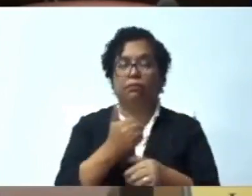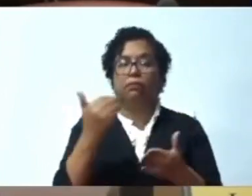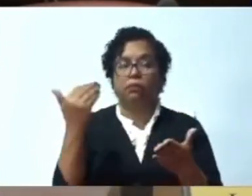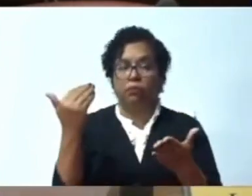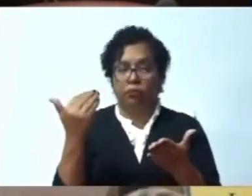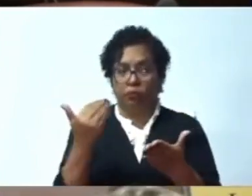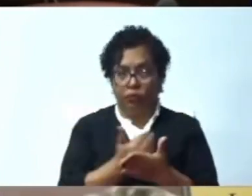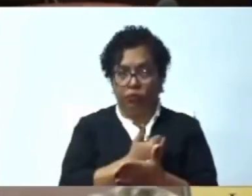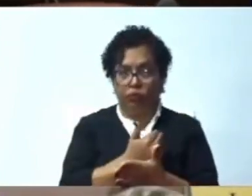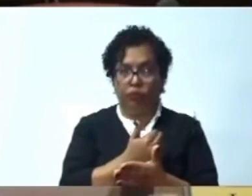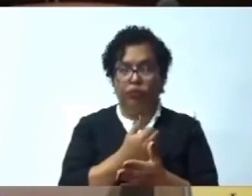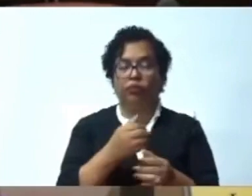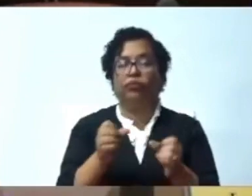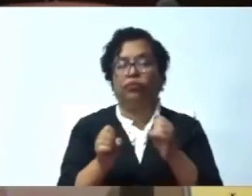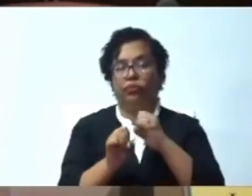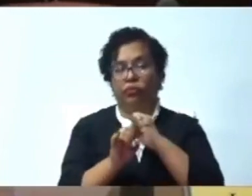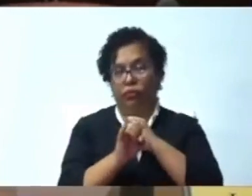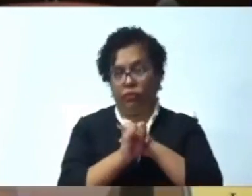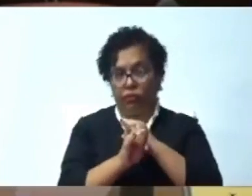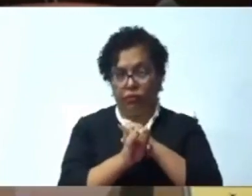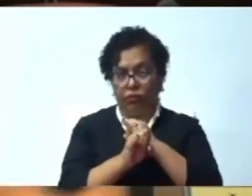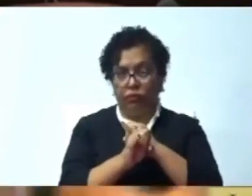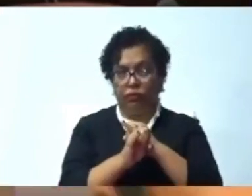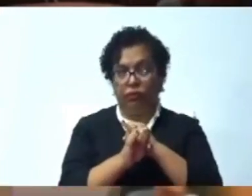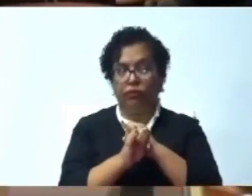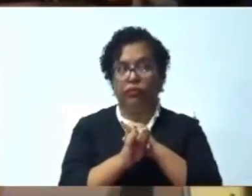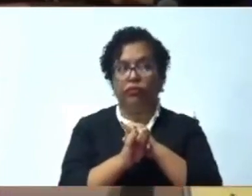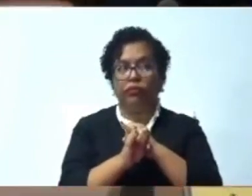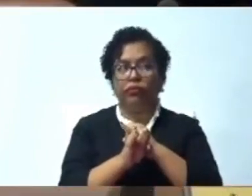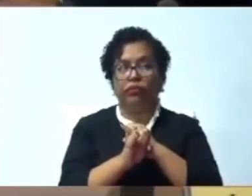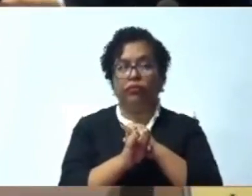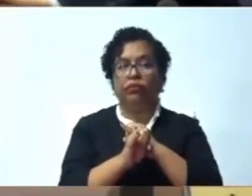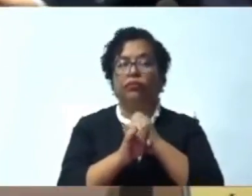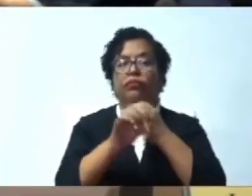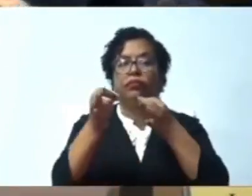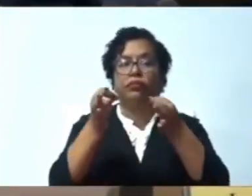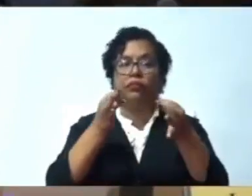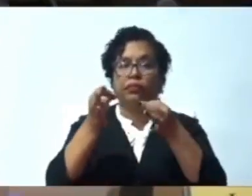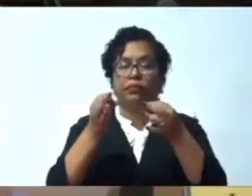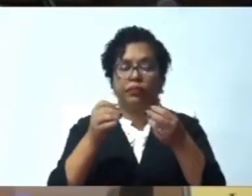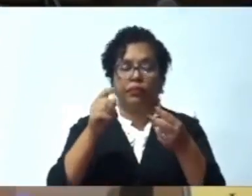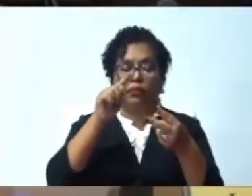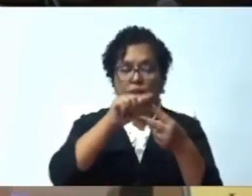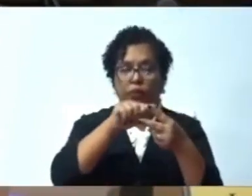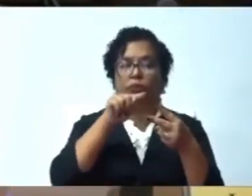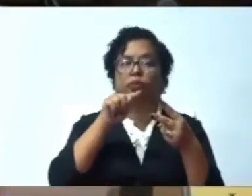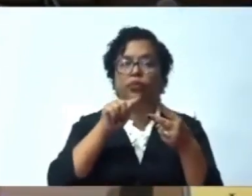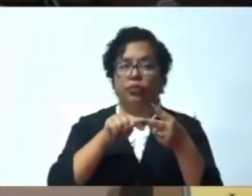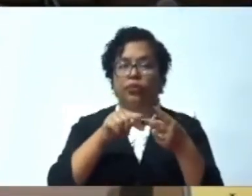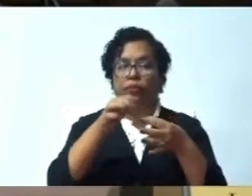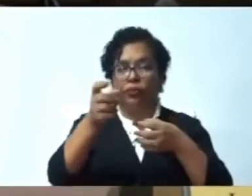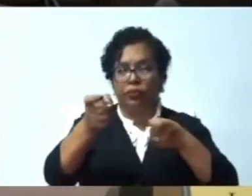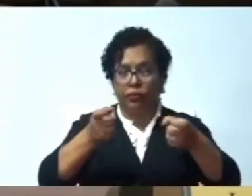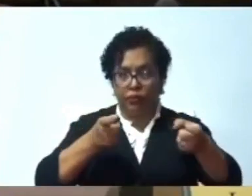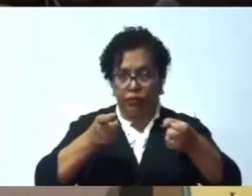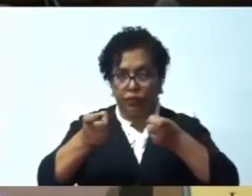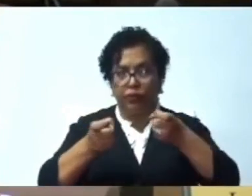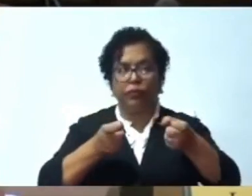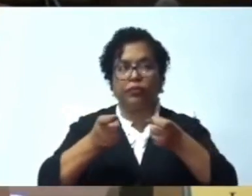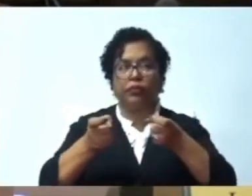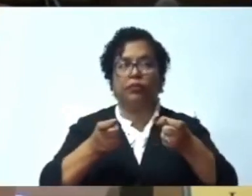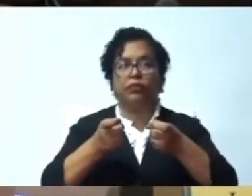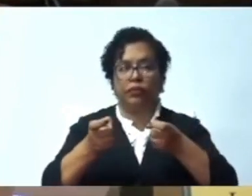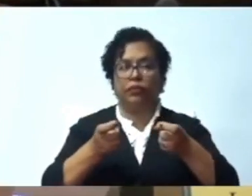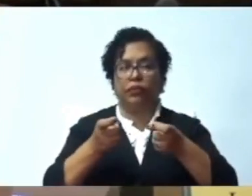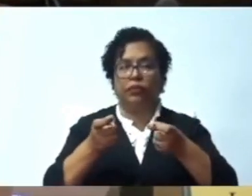cuando estamos en la Comisión, que hay dos conceptos en la administración que hay que tomar en cuenta a la hora